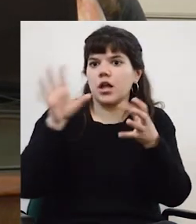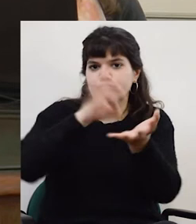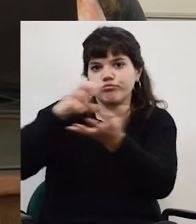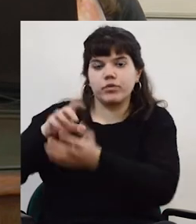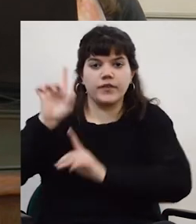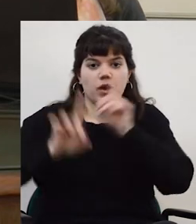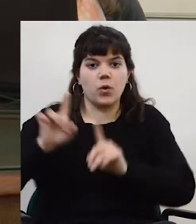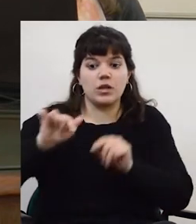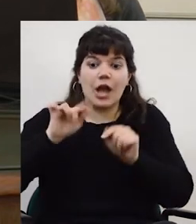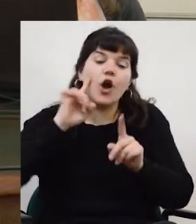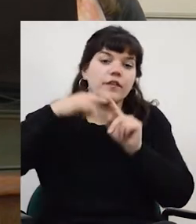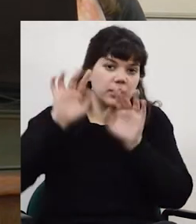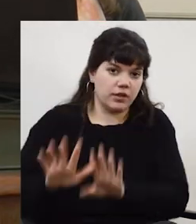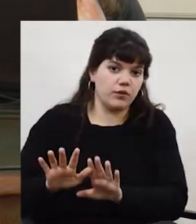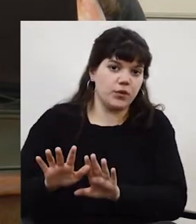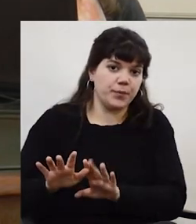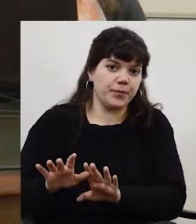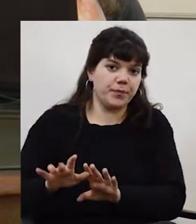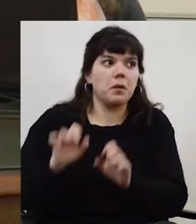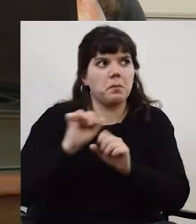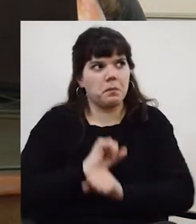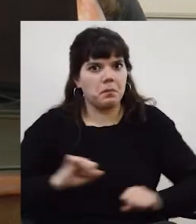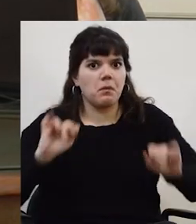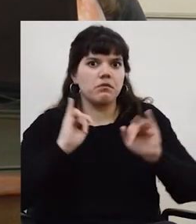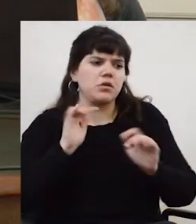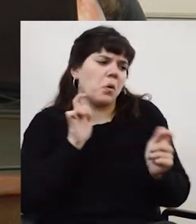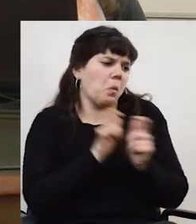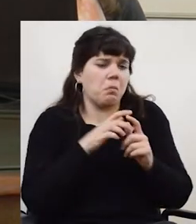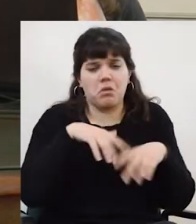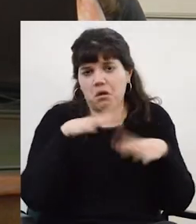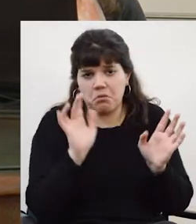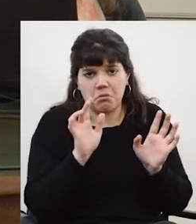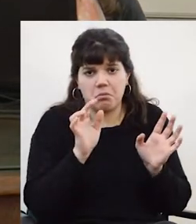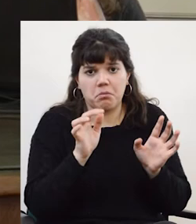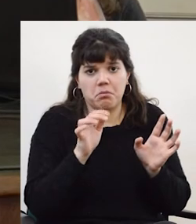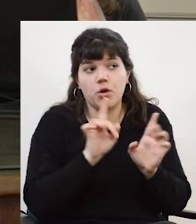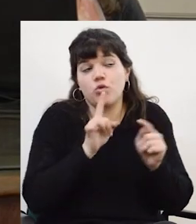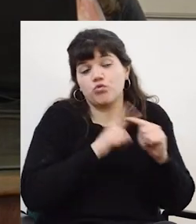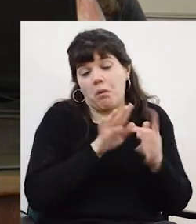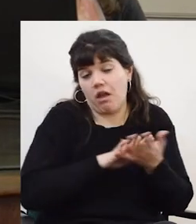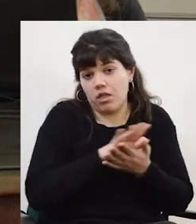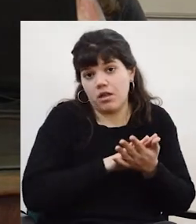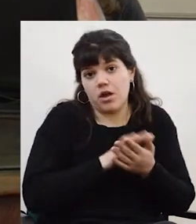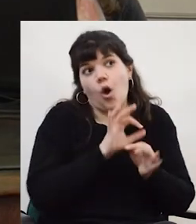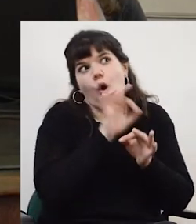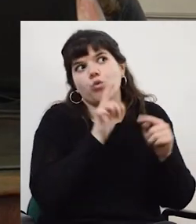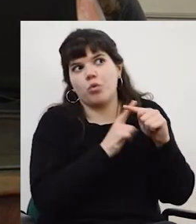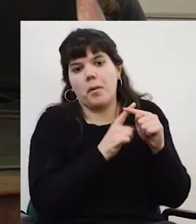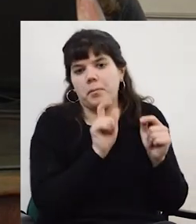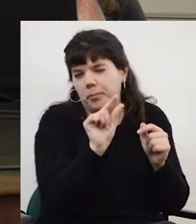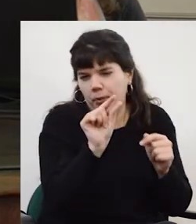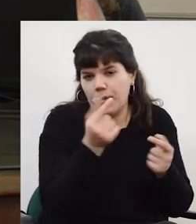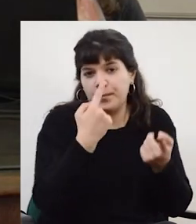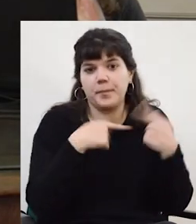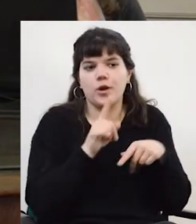con este fin, puede ser juntarnos por juntarnos, no va a sumar, o va a sumar en una dimensión,